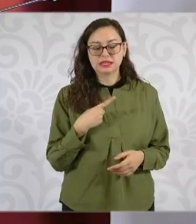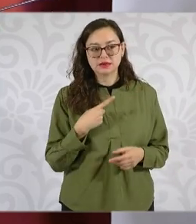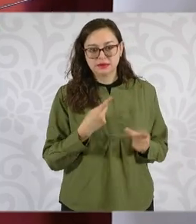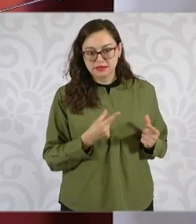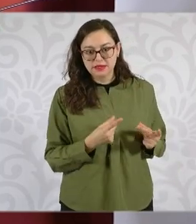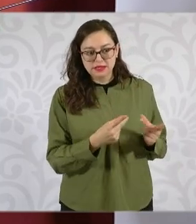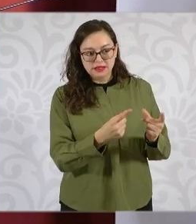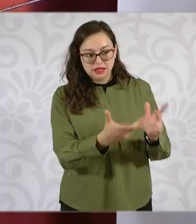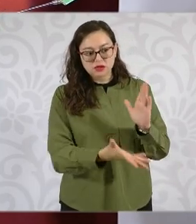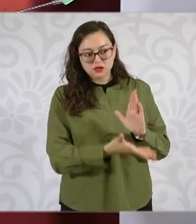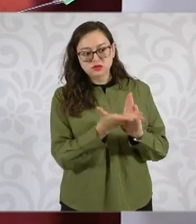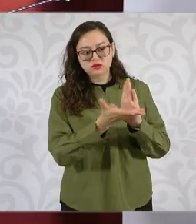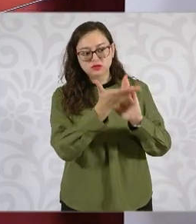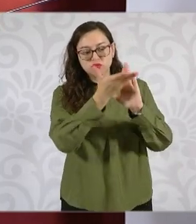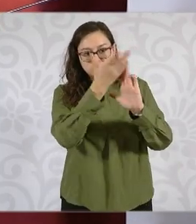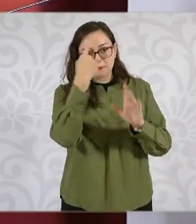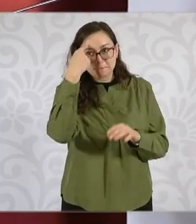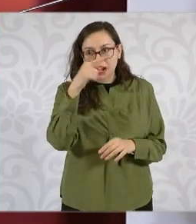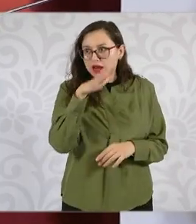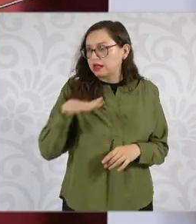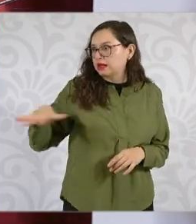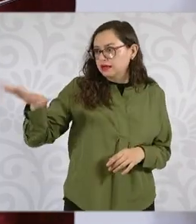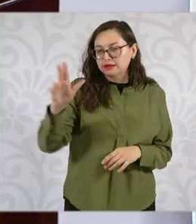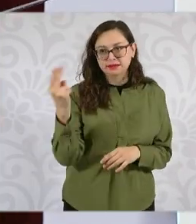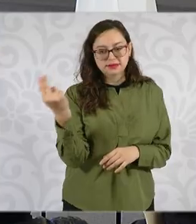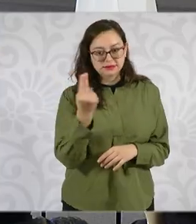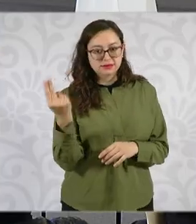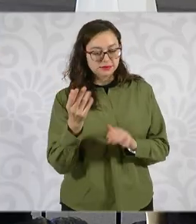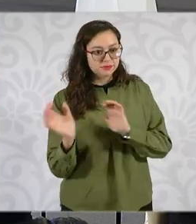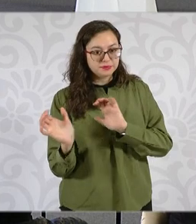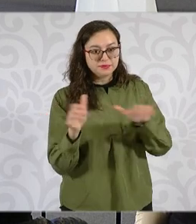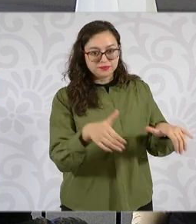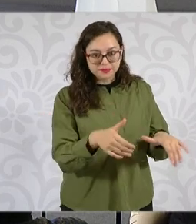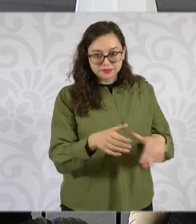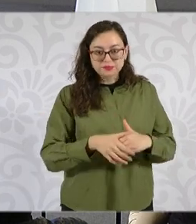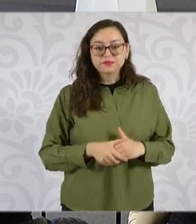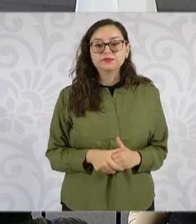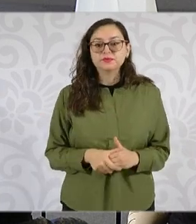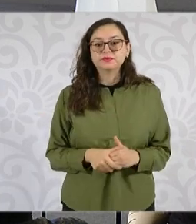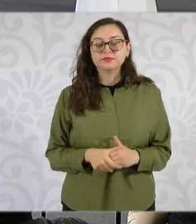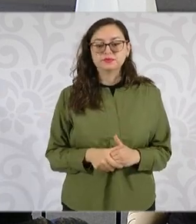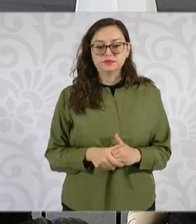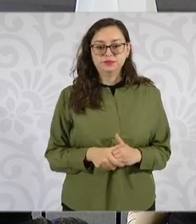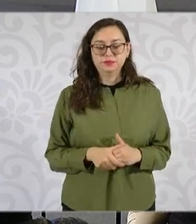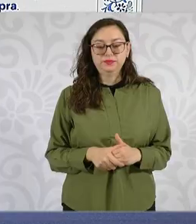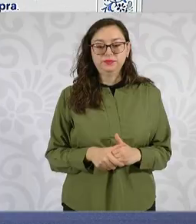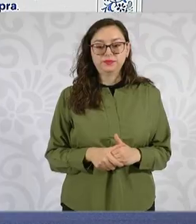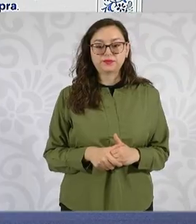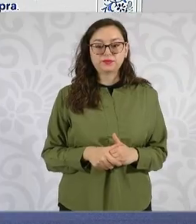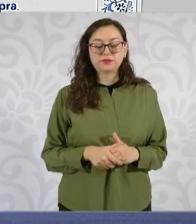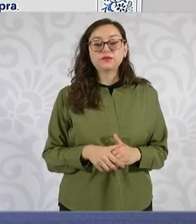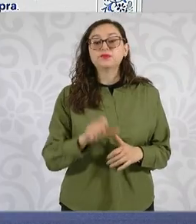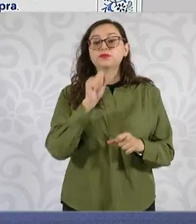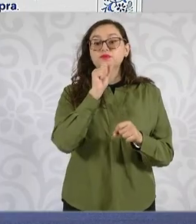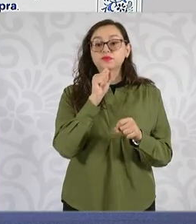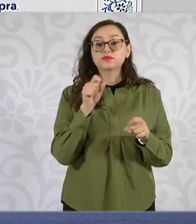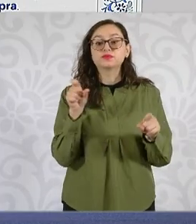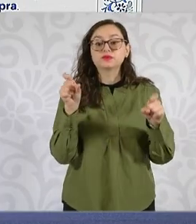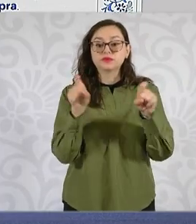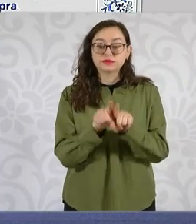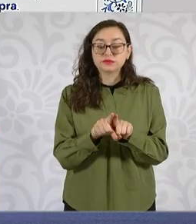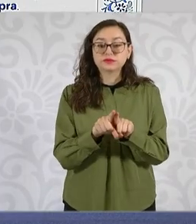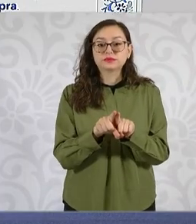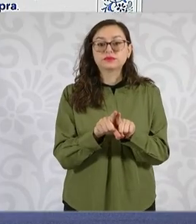que se tiene de vivienda. También vamos a otorgar créditos,